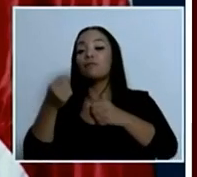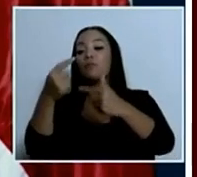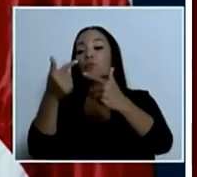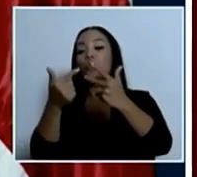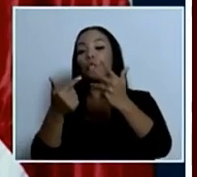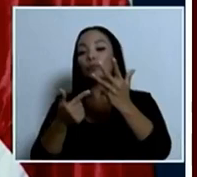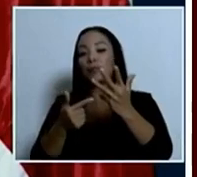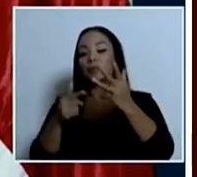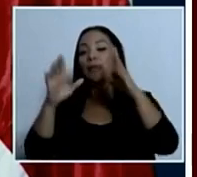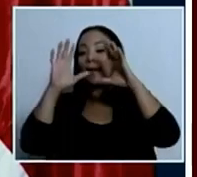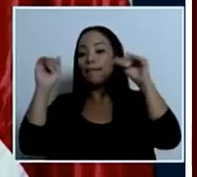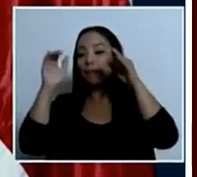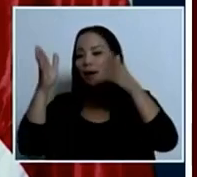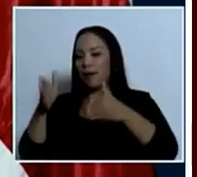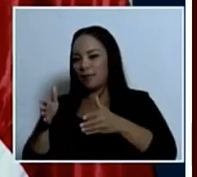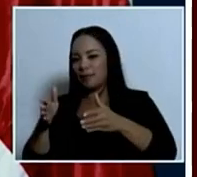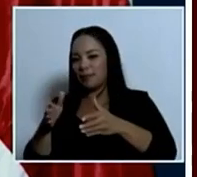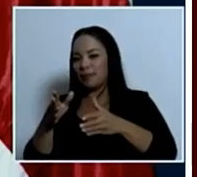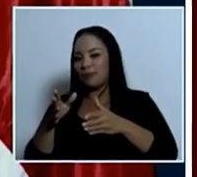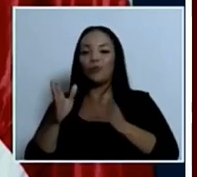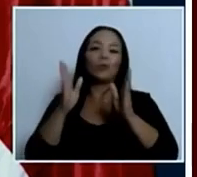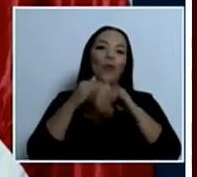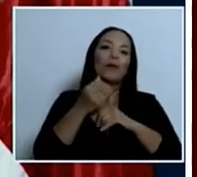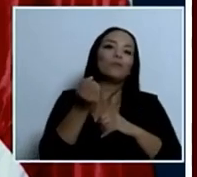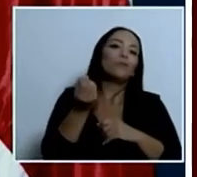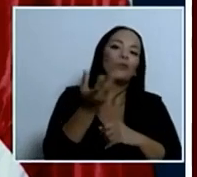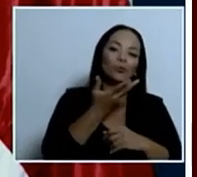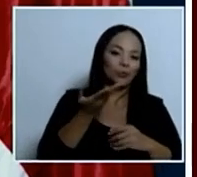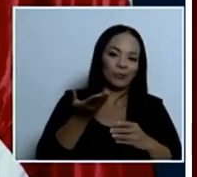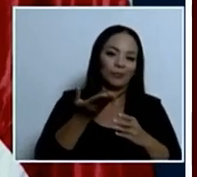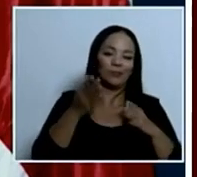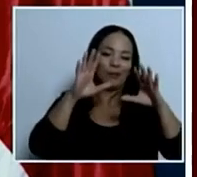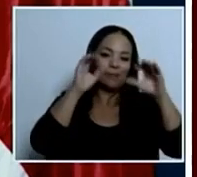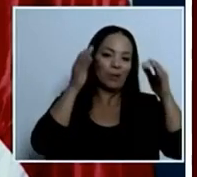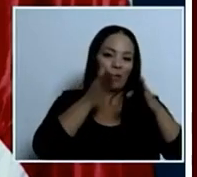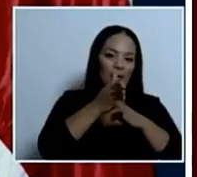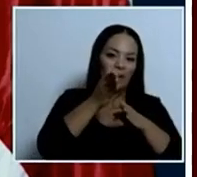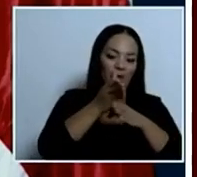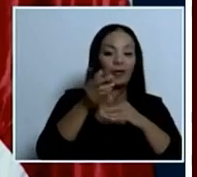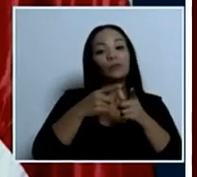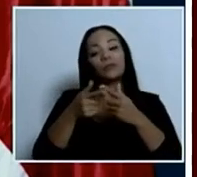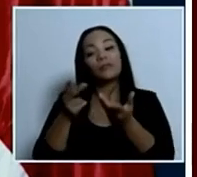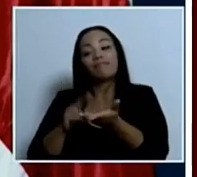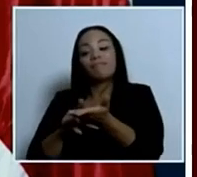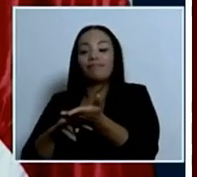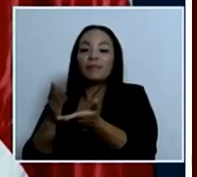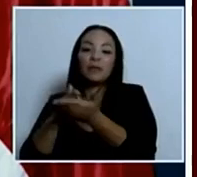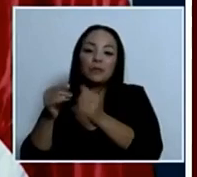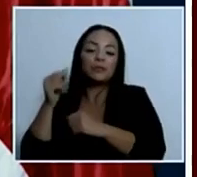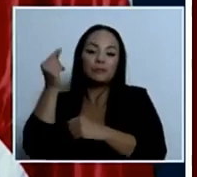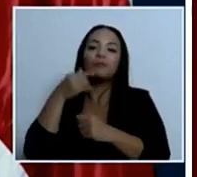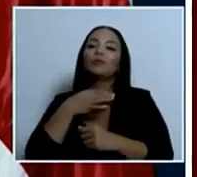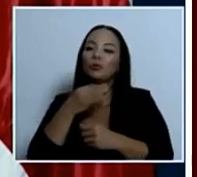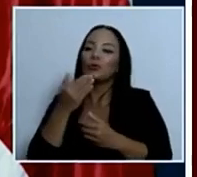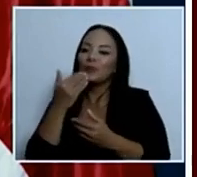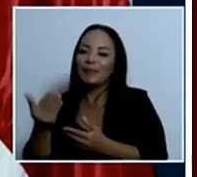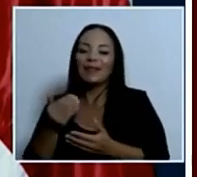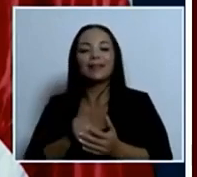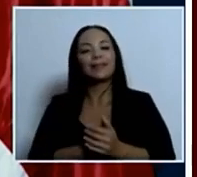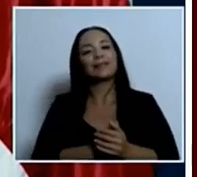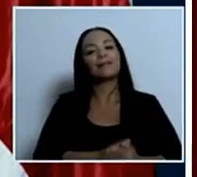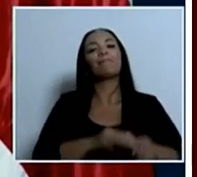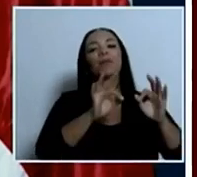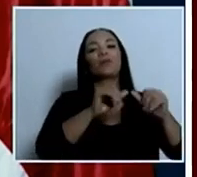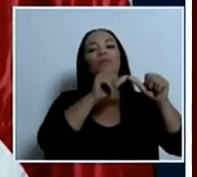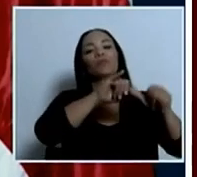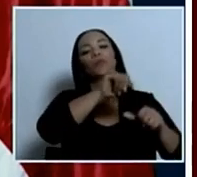embajadores de carrera entonces siempre hay que rellenar con gente que el gobierno recluta mucho gusto muchas gracias continuamos con